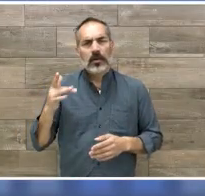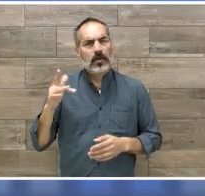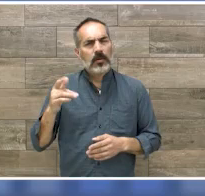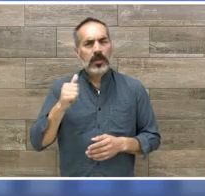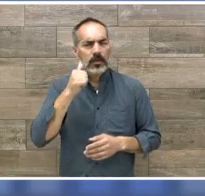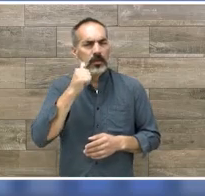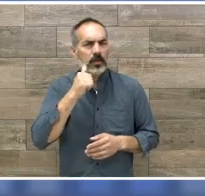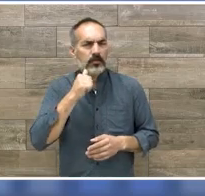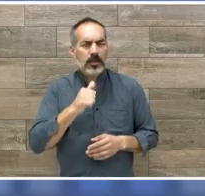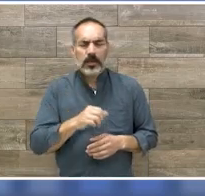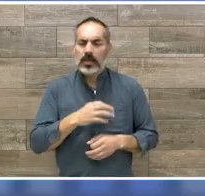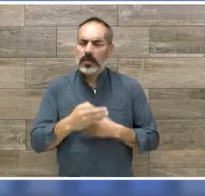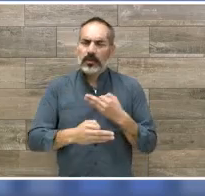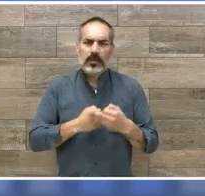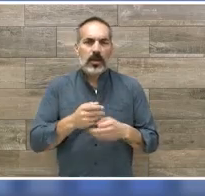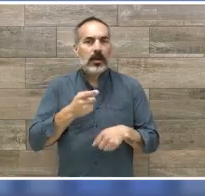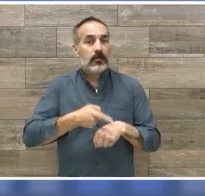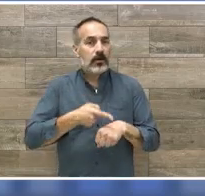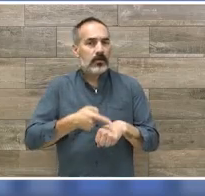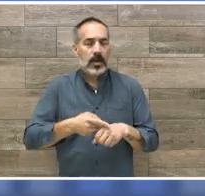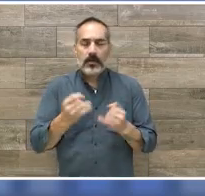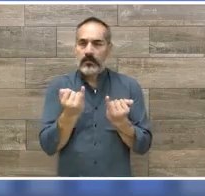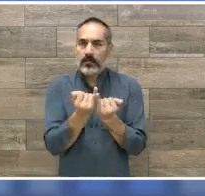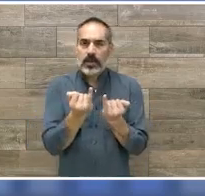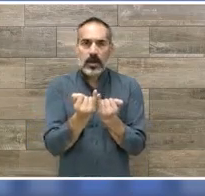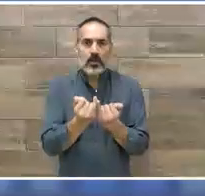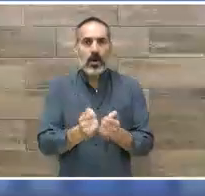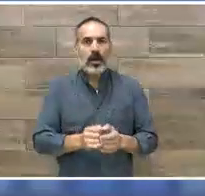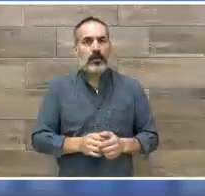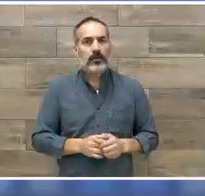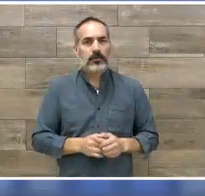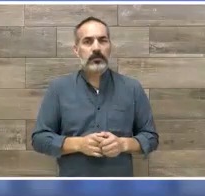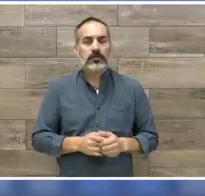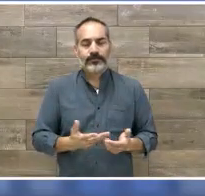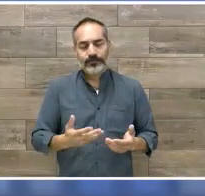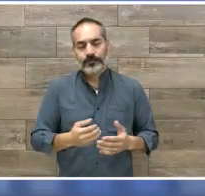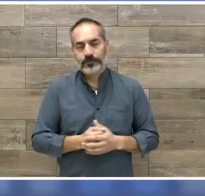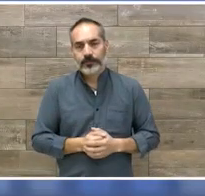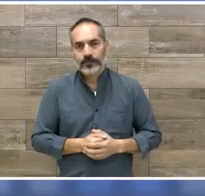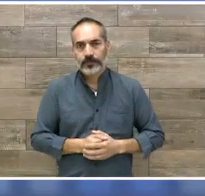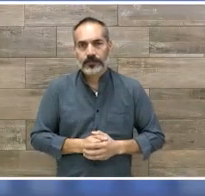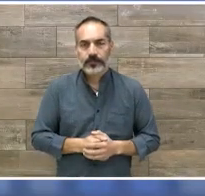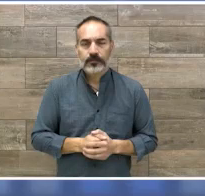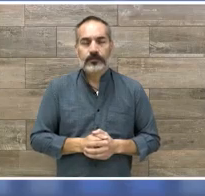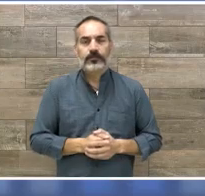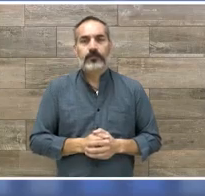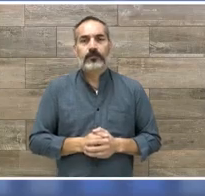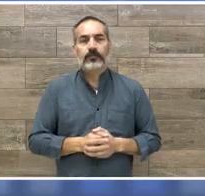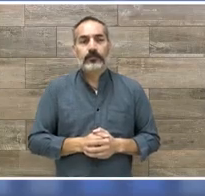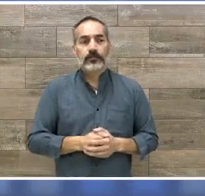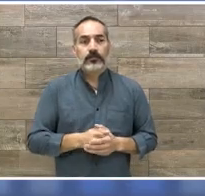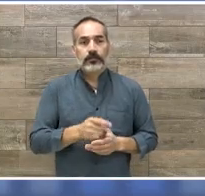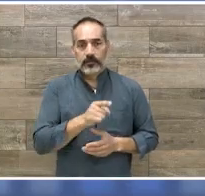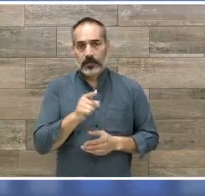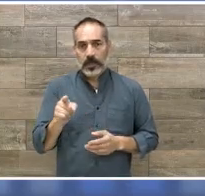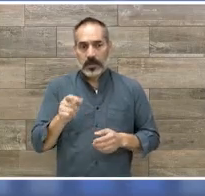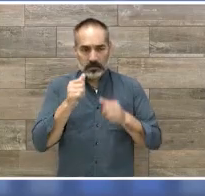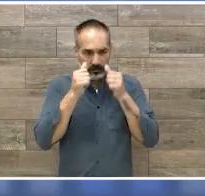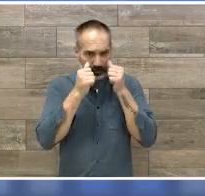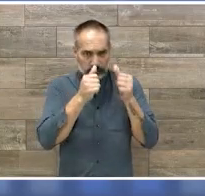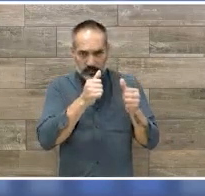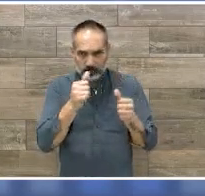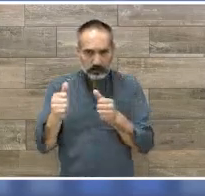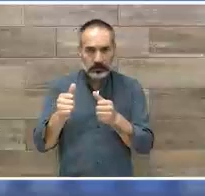padecimientos degenerativos, ya sea por afecciones neurológicas o musculares. El principal enfoque se ha centrado en el